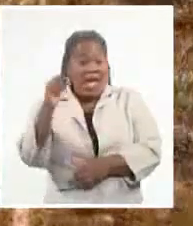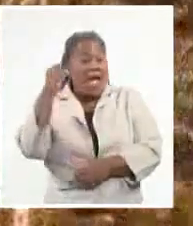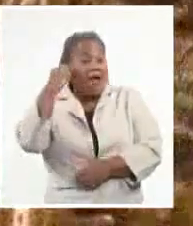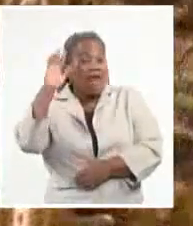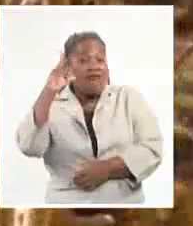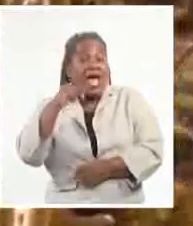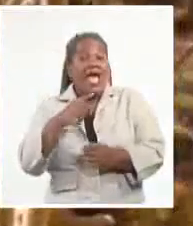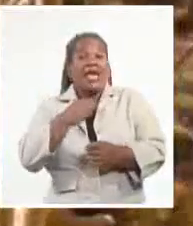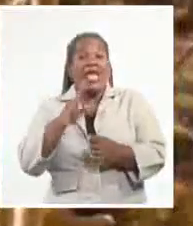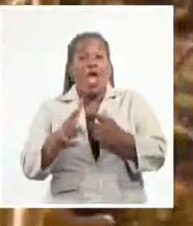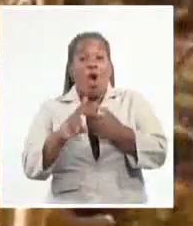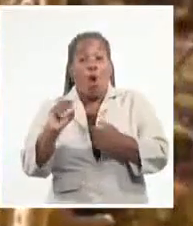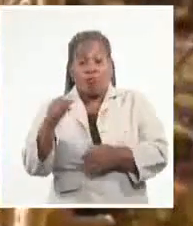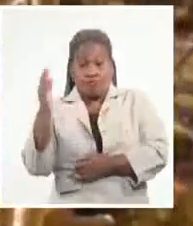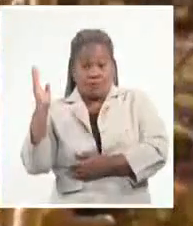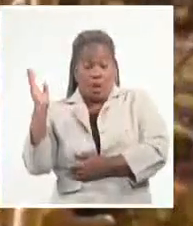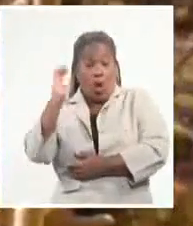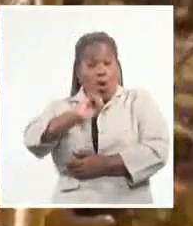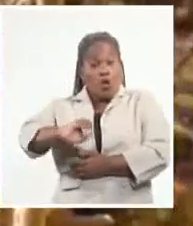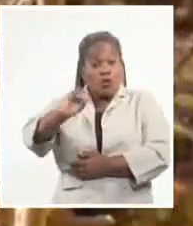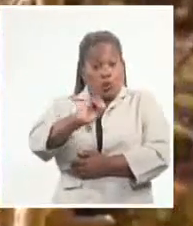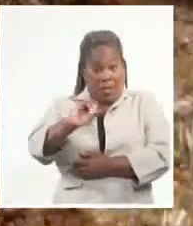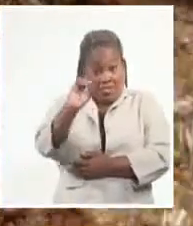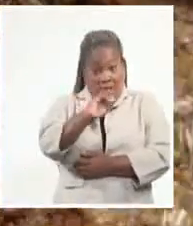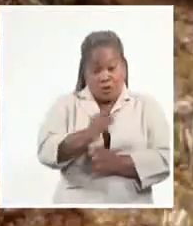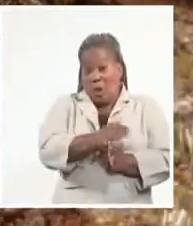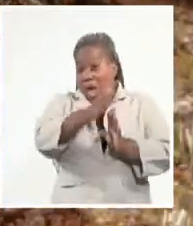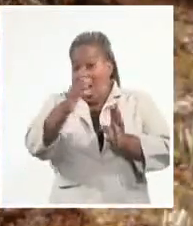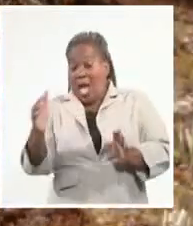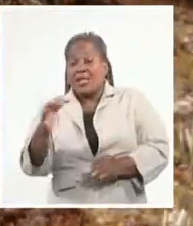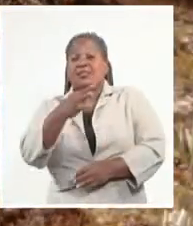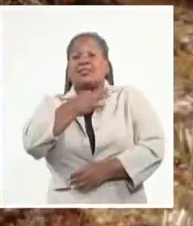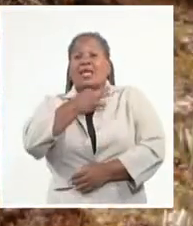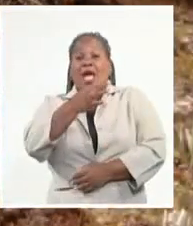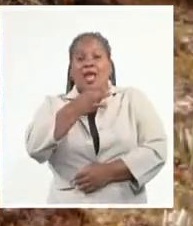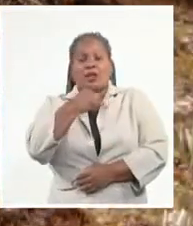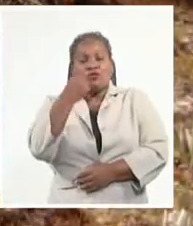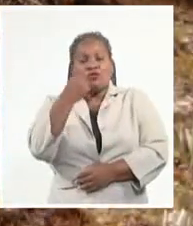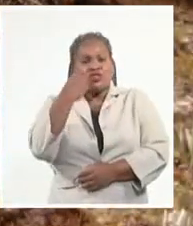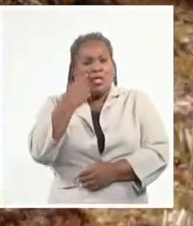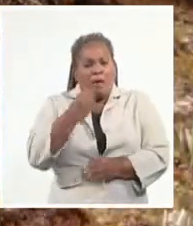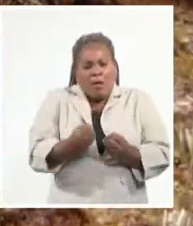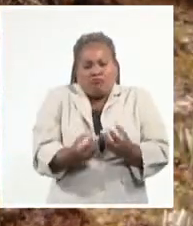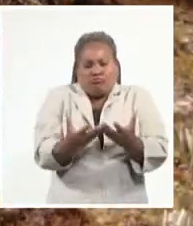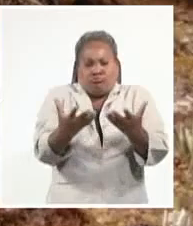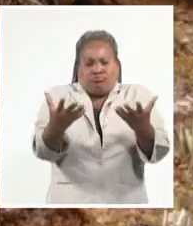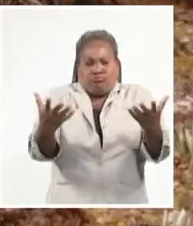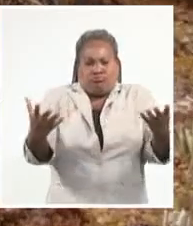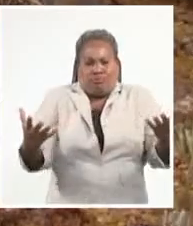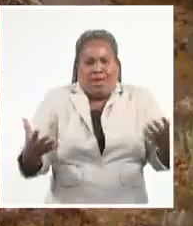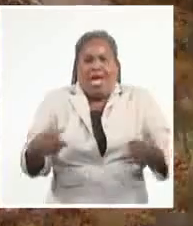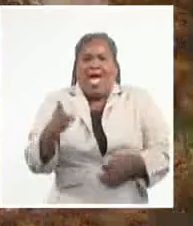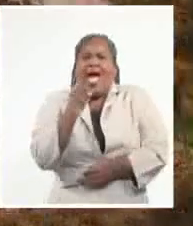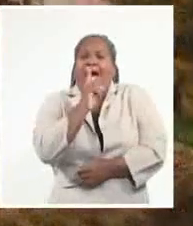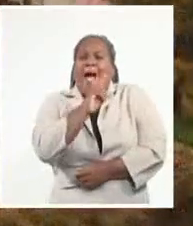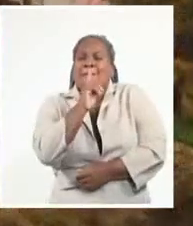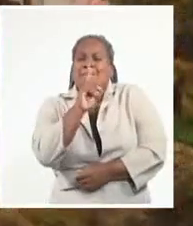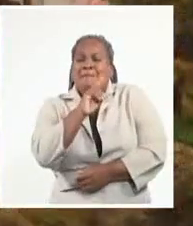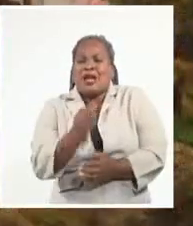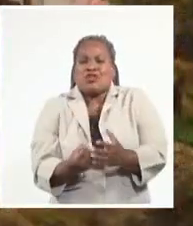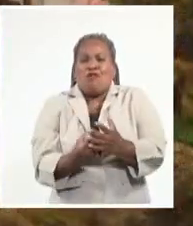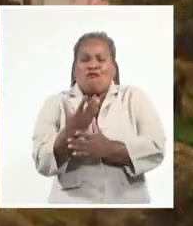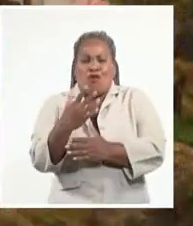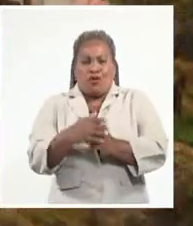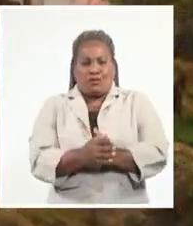octubre, el cual desde ese mes y hasta enero cubre las montañas con el amarillo de sus flores. El